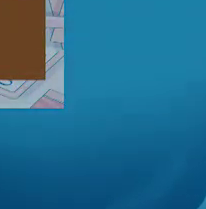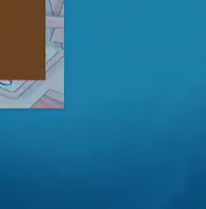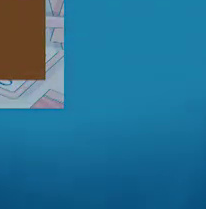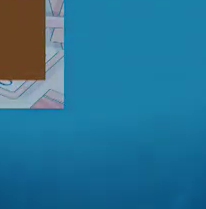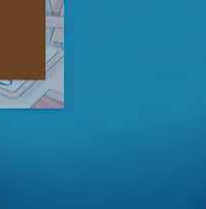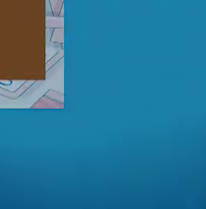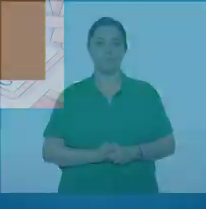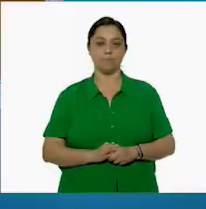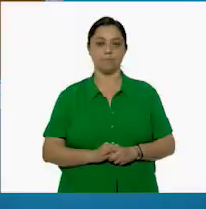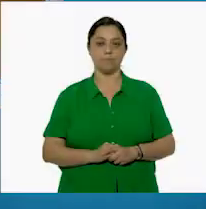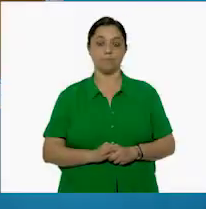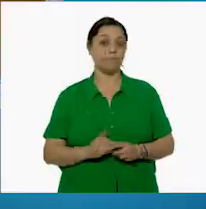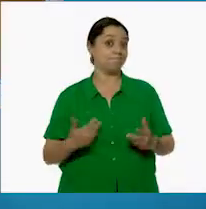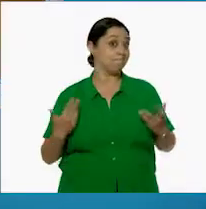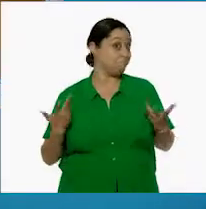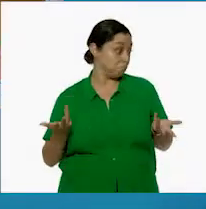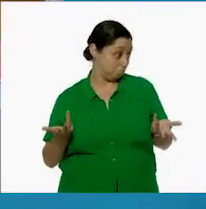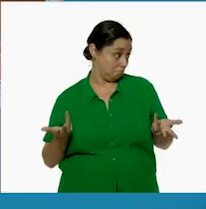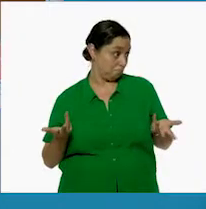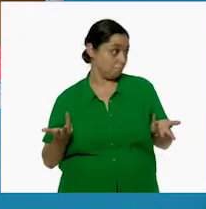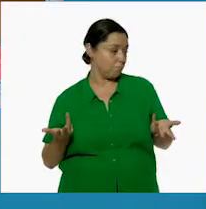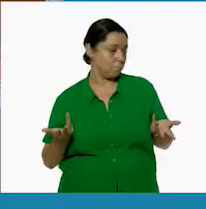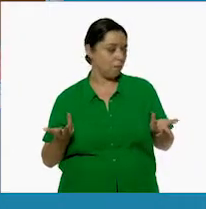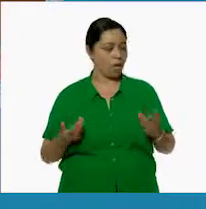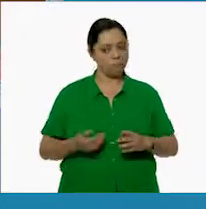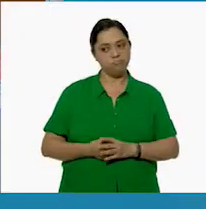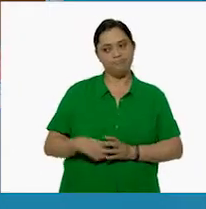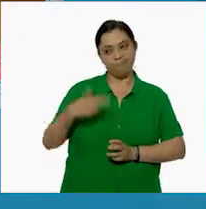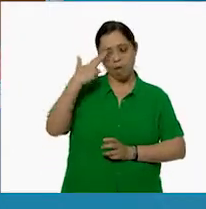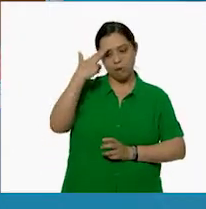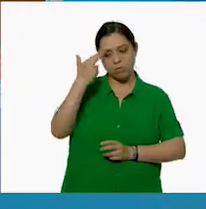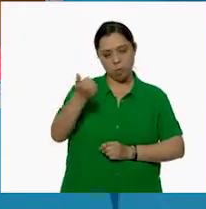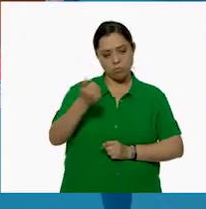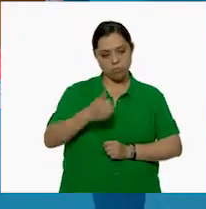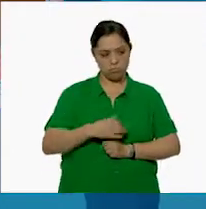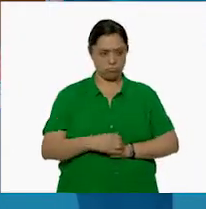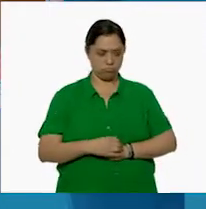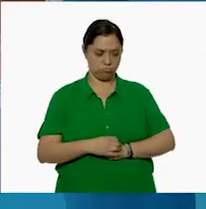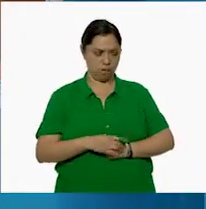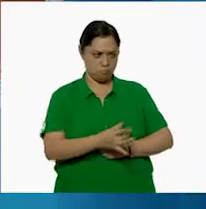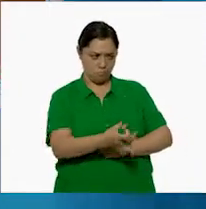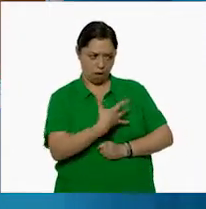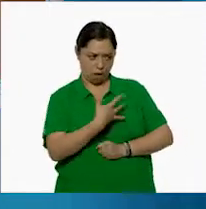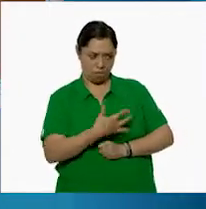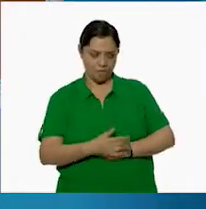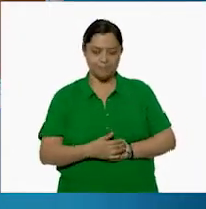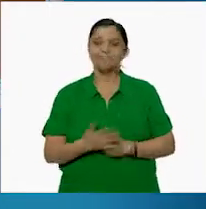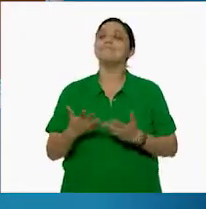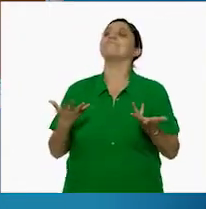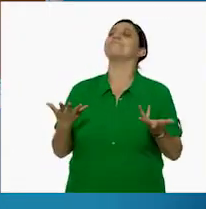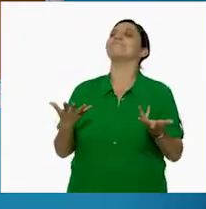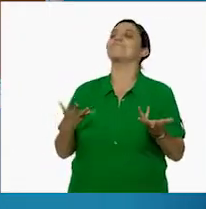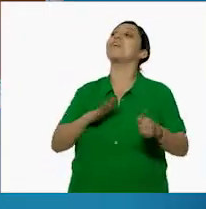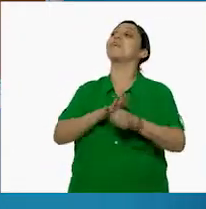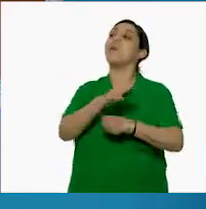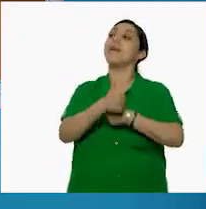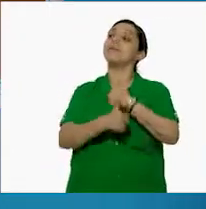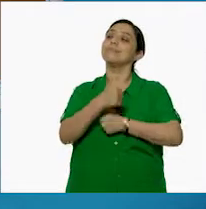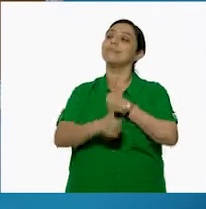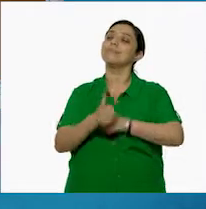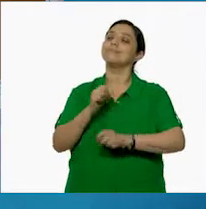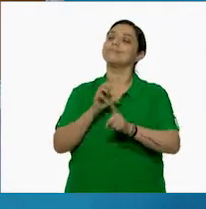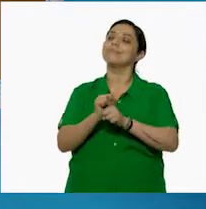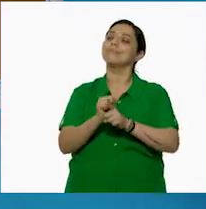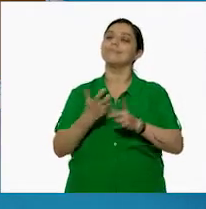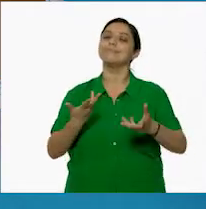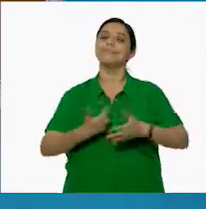¿Y entonces? Pues, sí. Tienes razón. Me ganaste. Bueno, ¿cuál es el siguiente reto? Bueno, a ver.